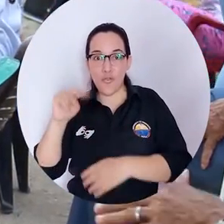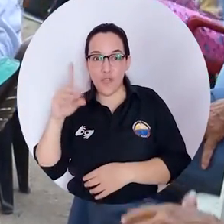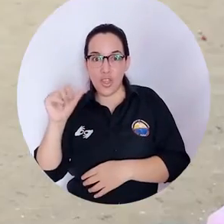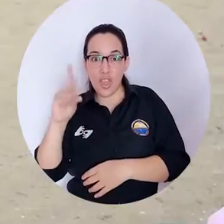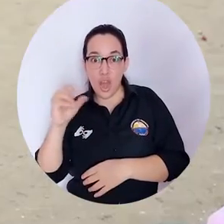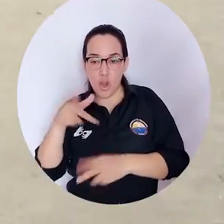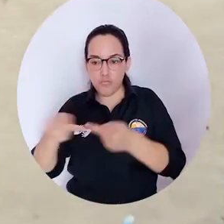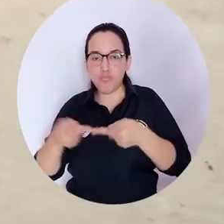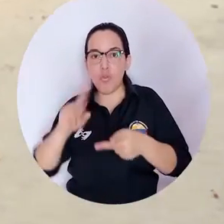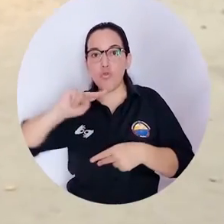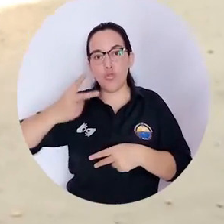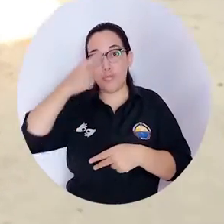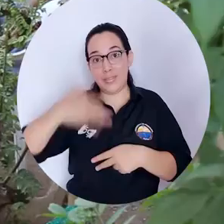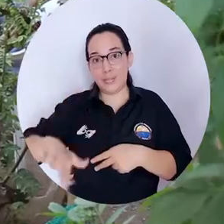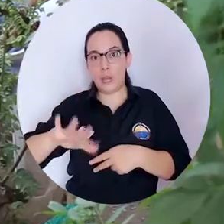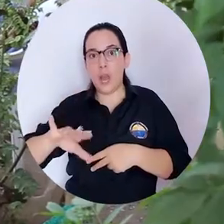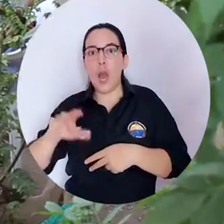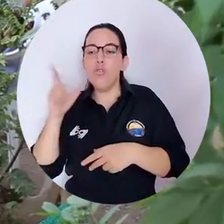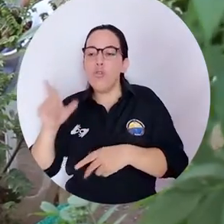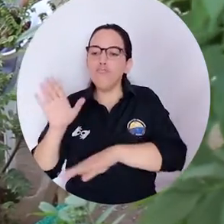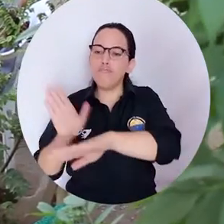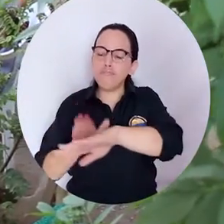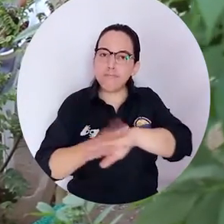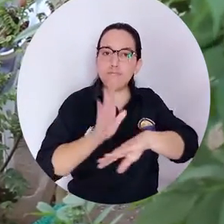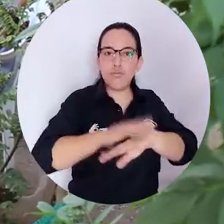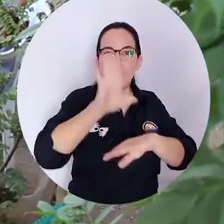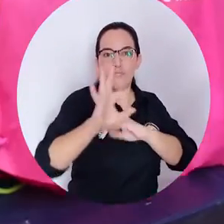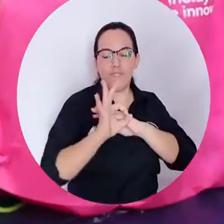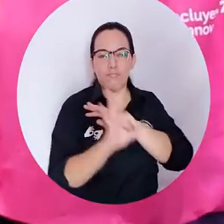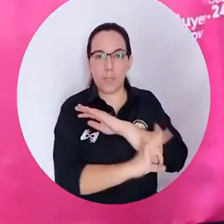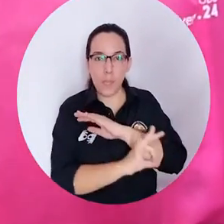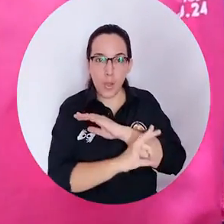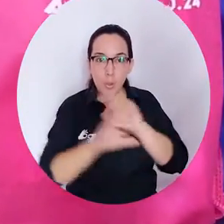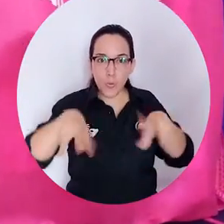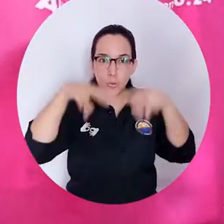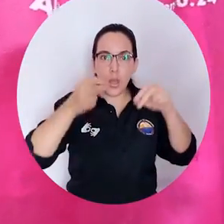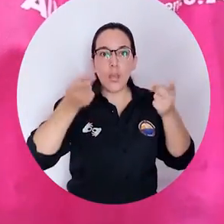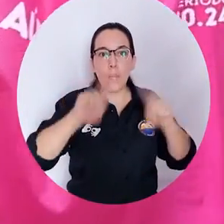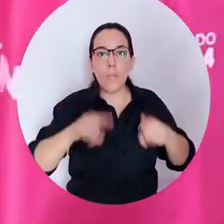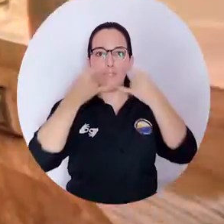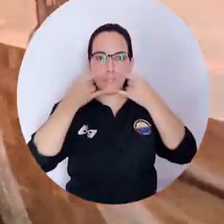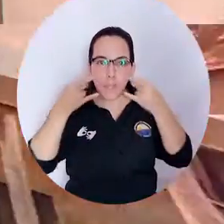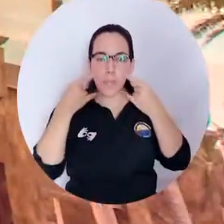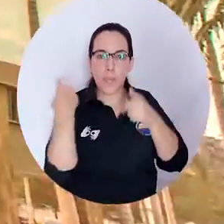la localidad 2 de Santa Marta para entregar mensajes de apoyo psicosocial y elementos de bioseguridad.